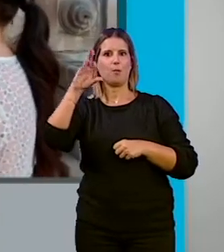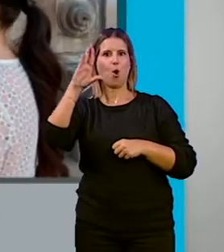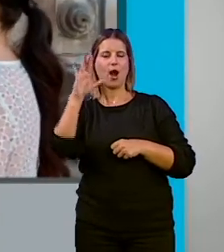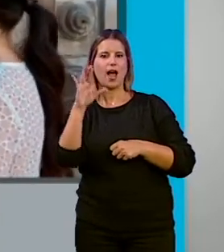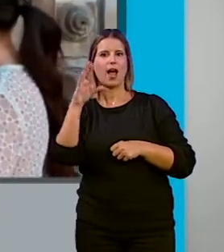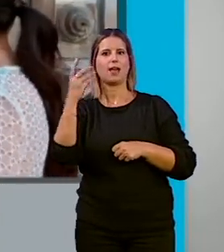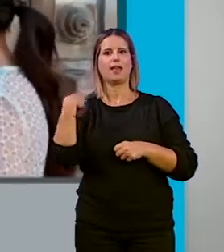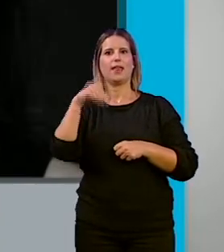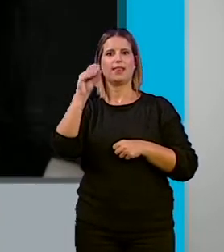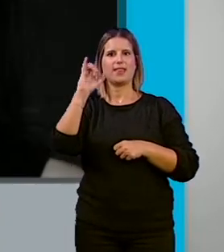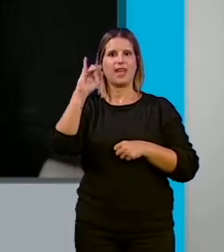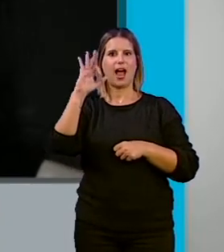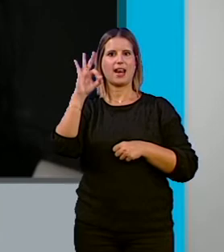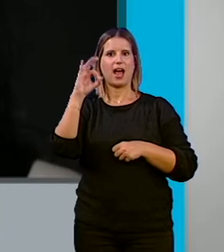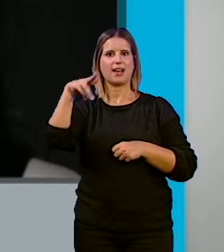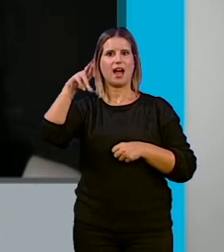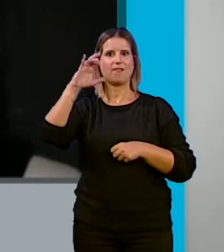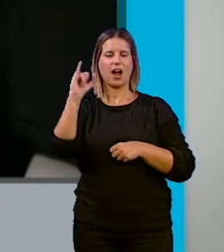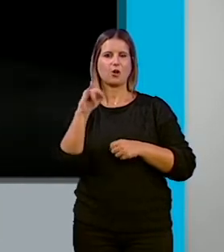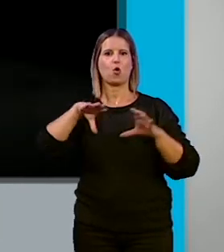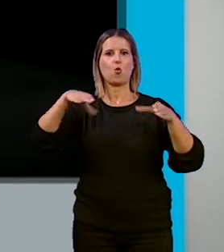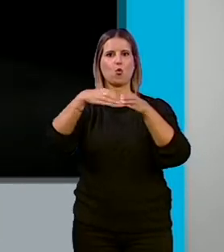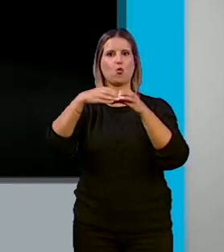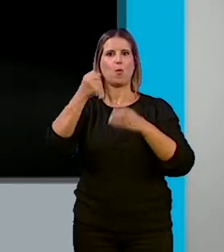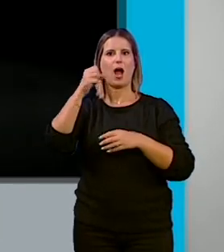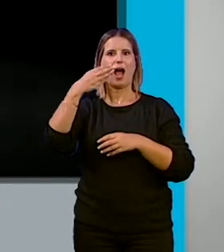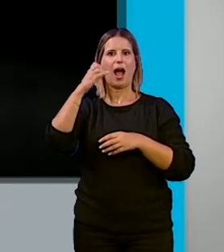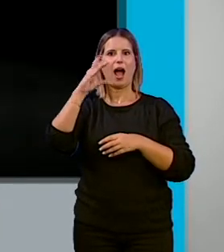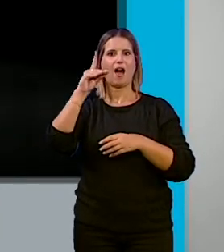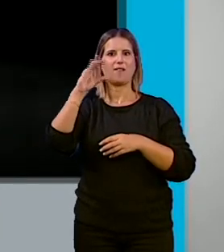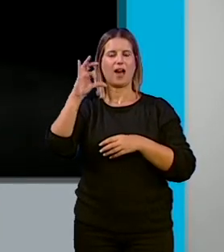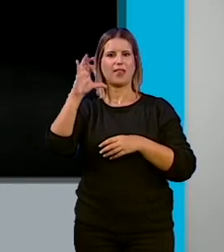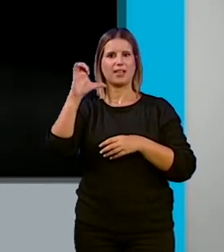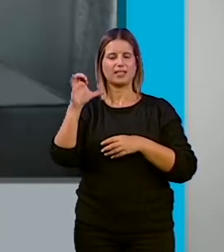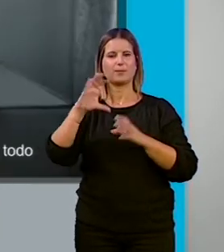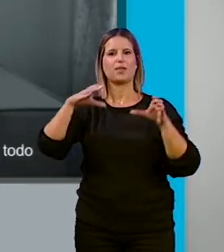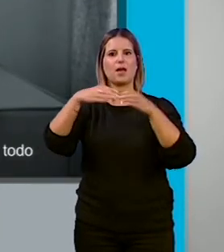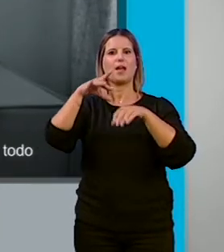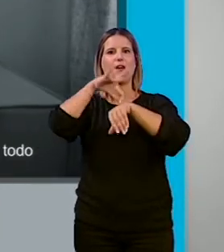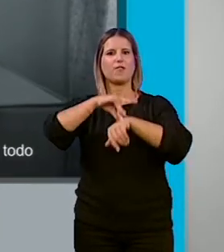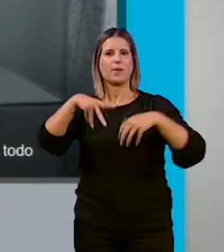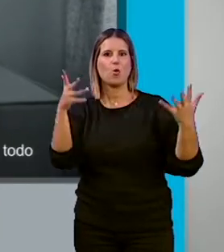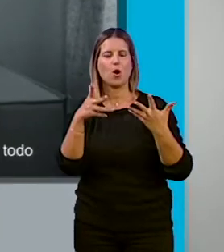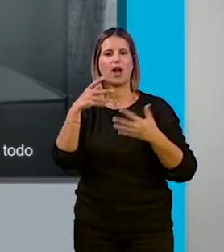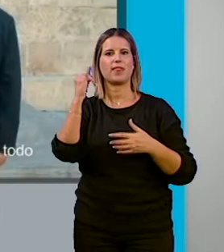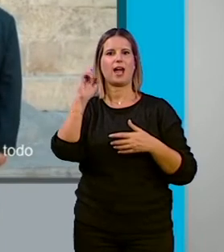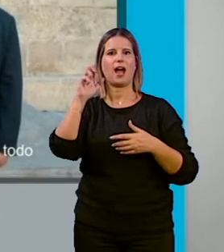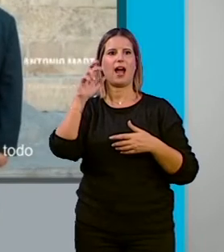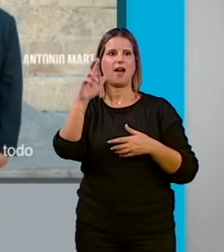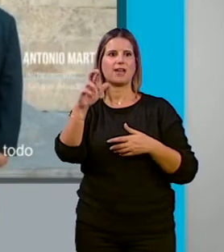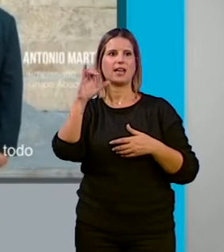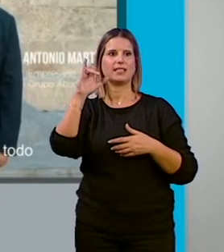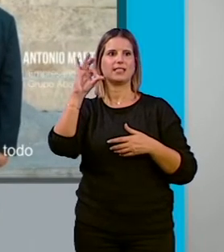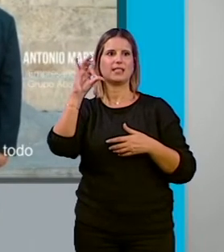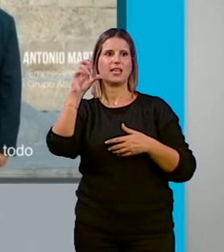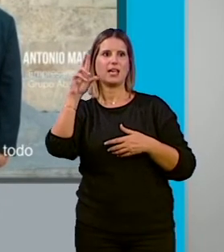empresarios como Antonio Martín, de Grupo Abades, el juez de vigilancia penitenciaria, Pedro Joya, el enfermero de urgencias, Javier Sierra, la Unión Deportiva Estrella